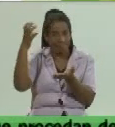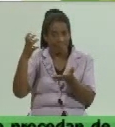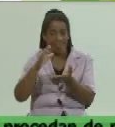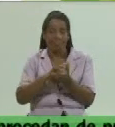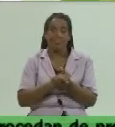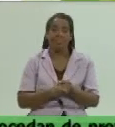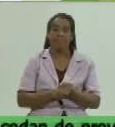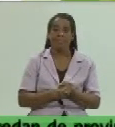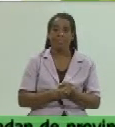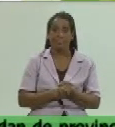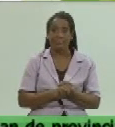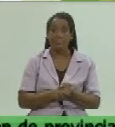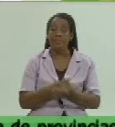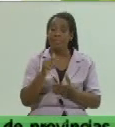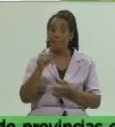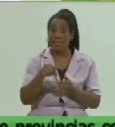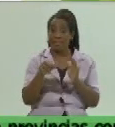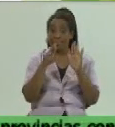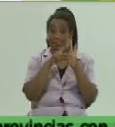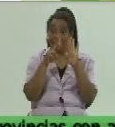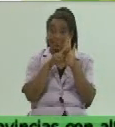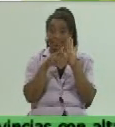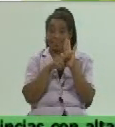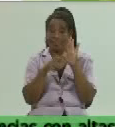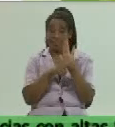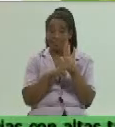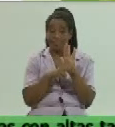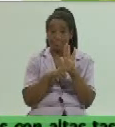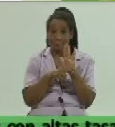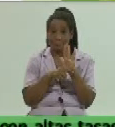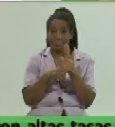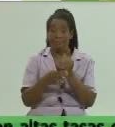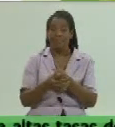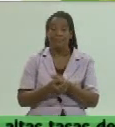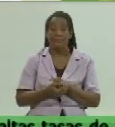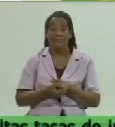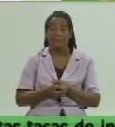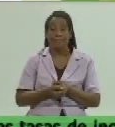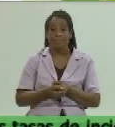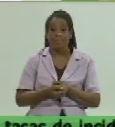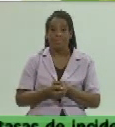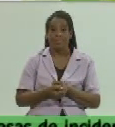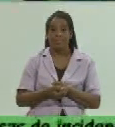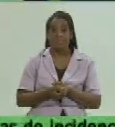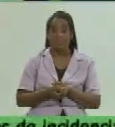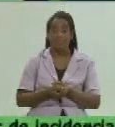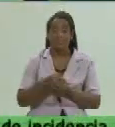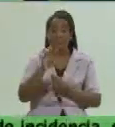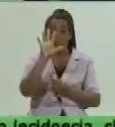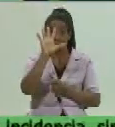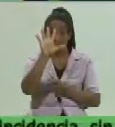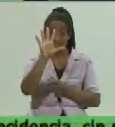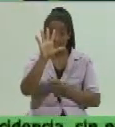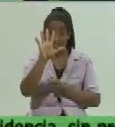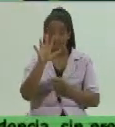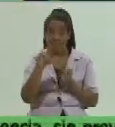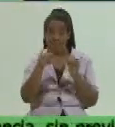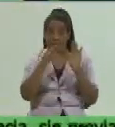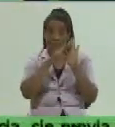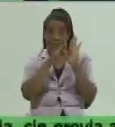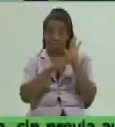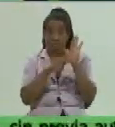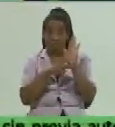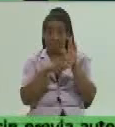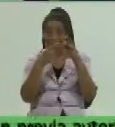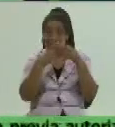establece incluso en esta propia resolución en su en su resuelvo quinto como va a ser ellos deben